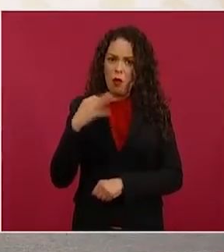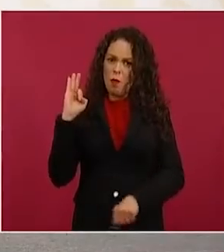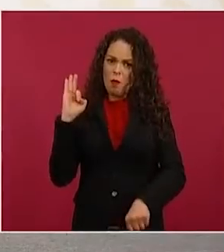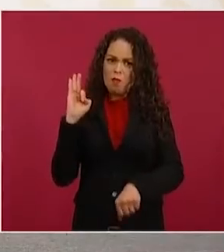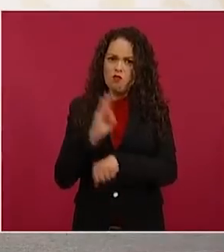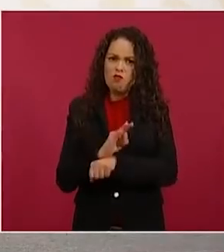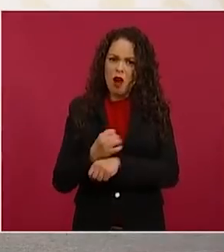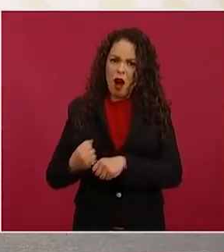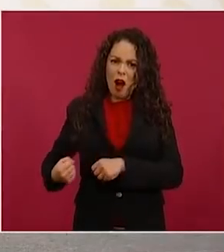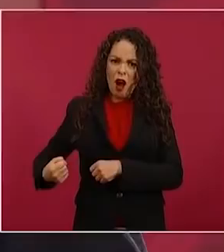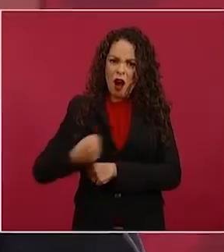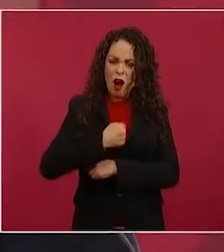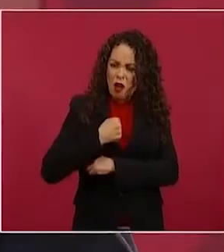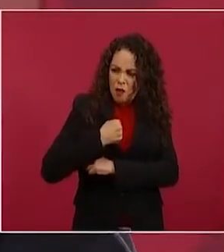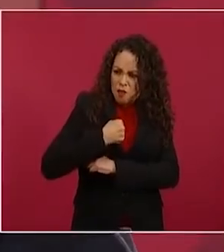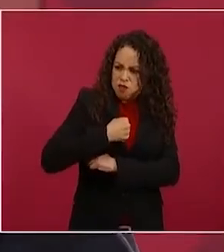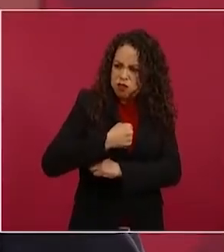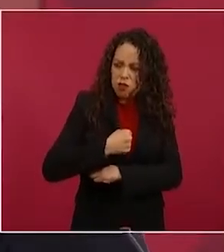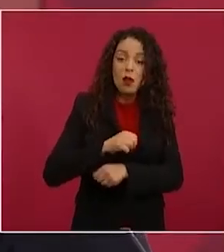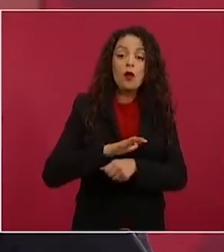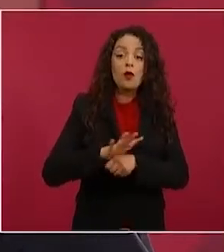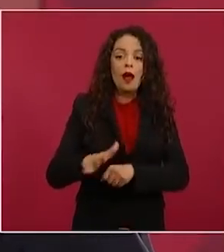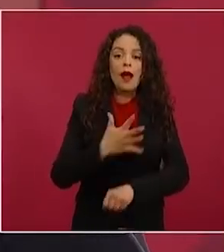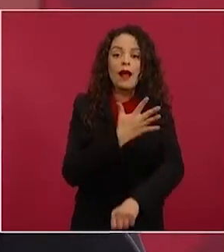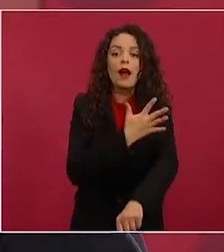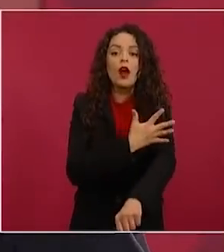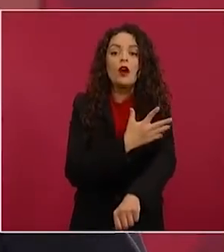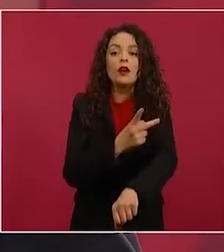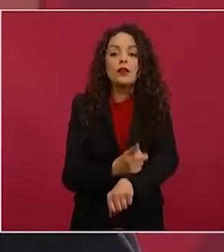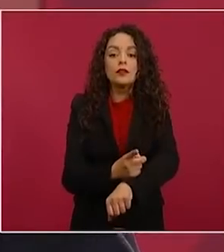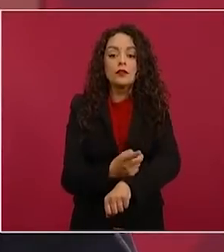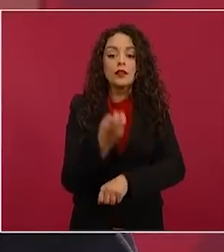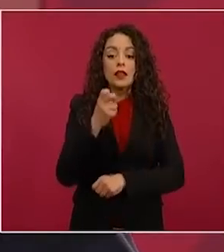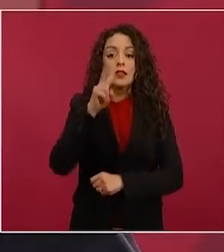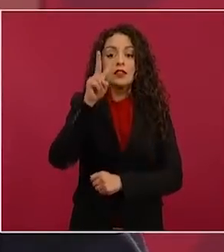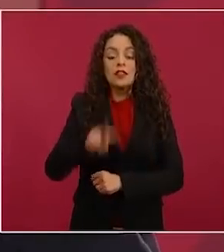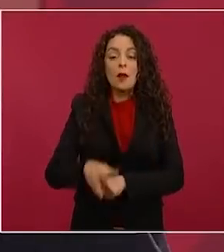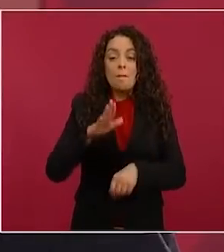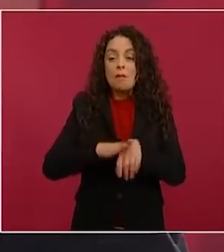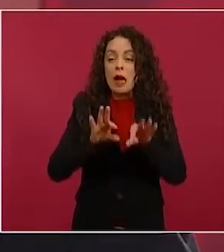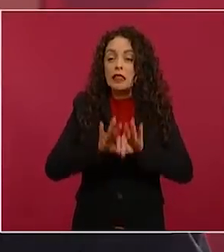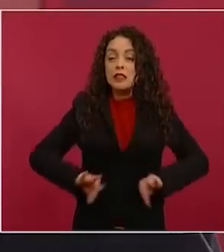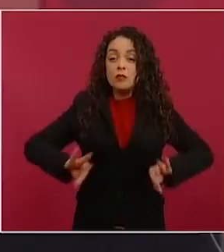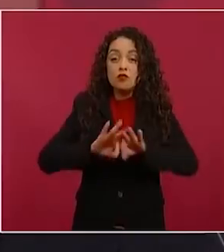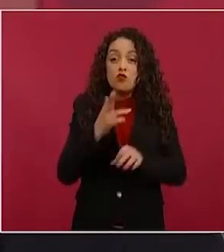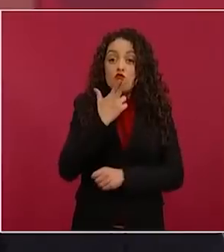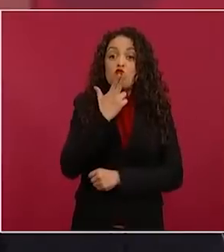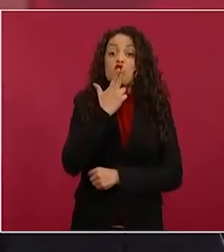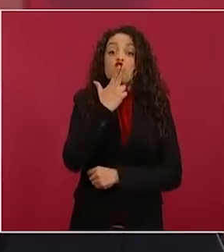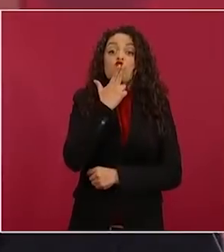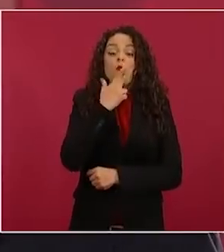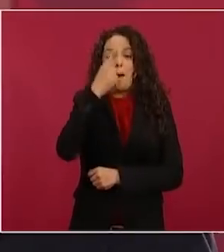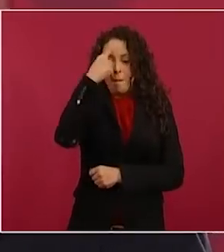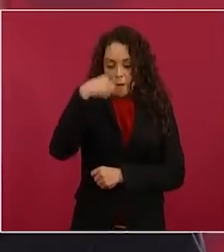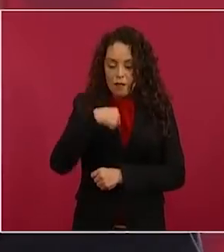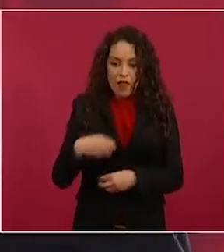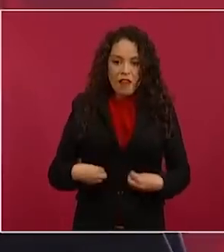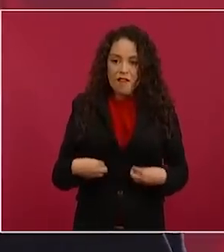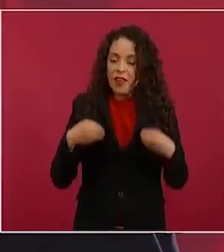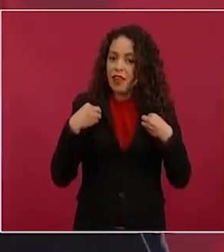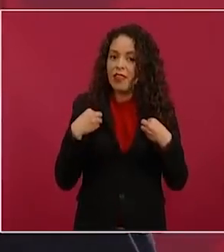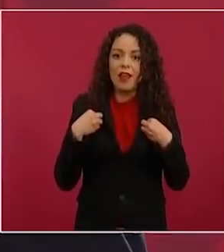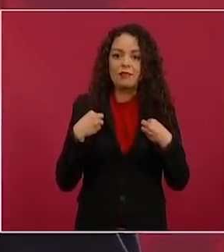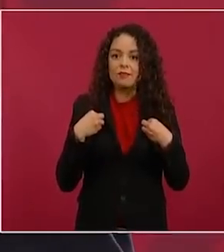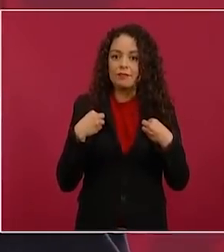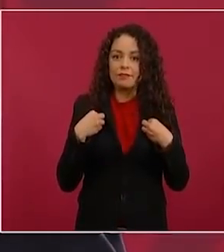que es mi honestidad, que es lo que estimo más importante en mi vida y por